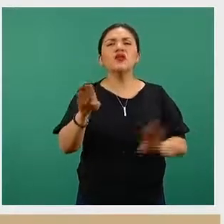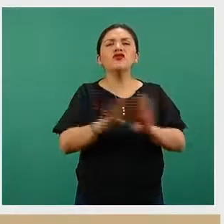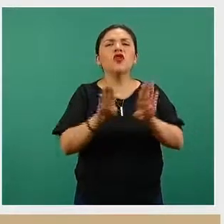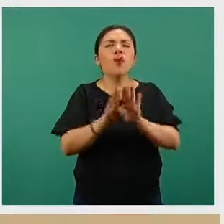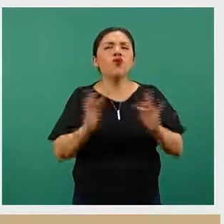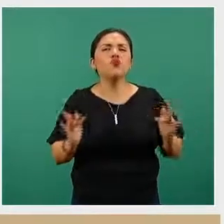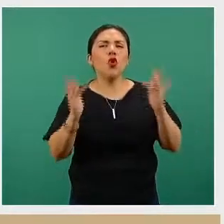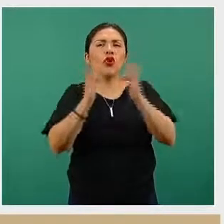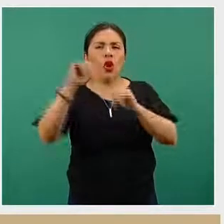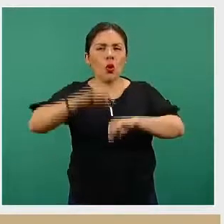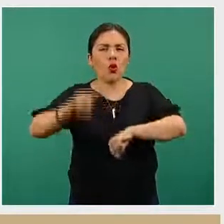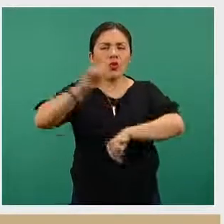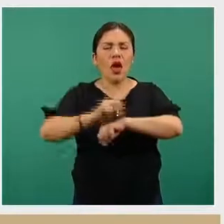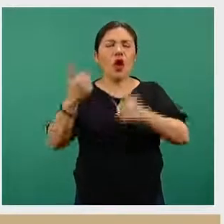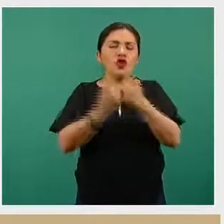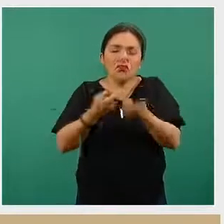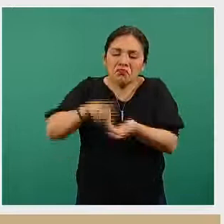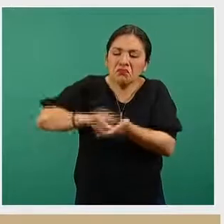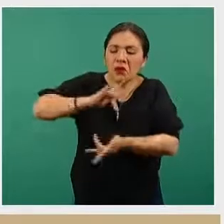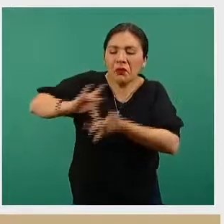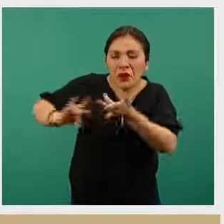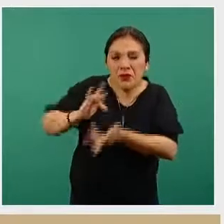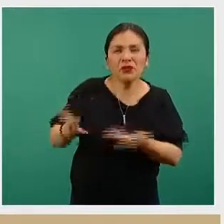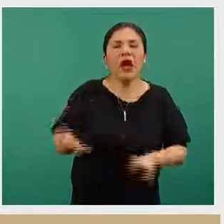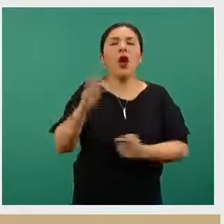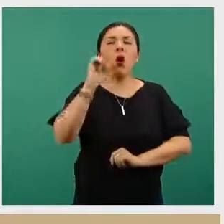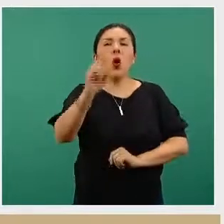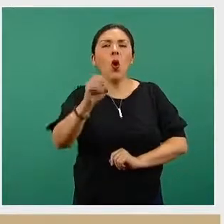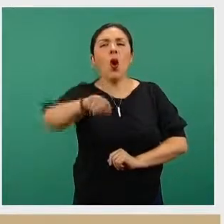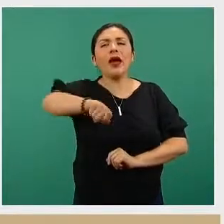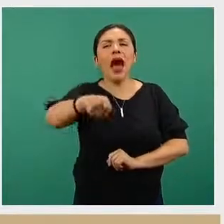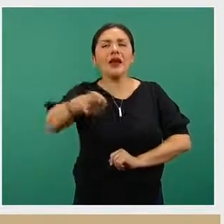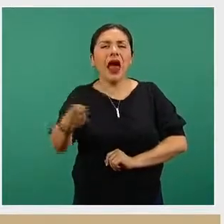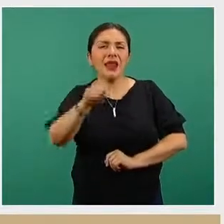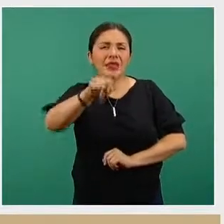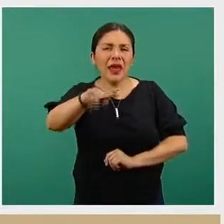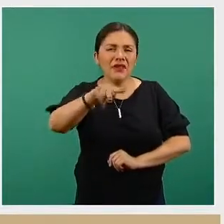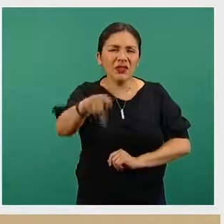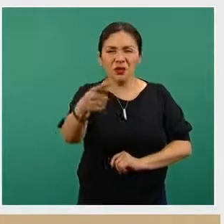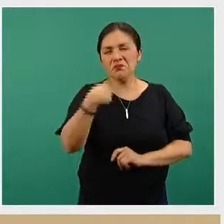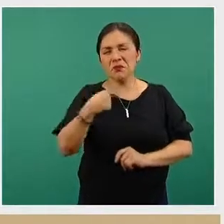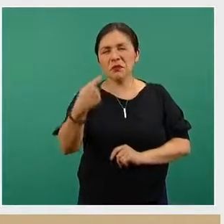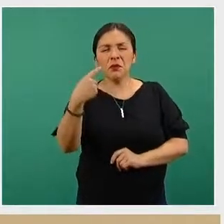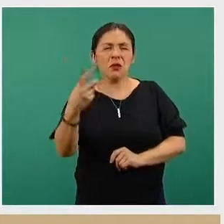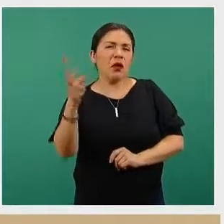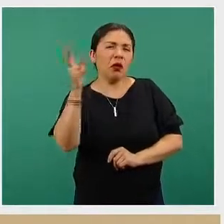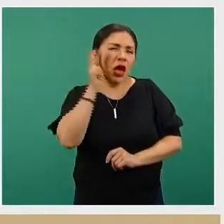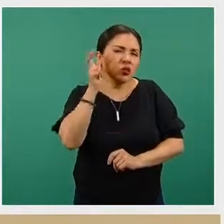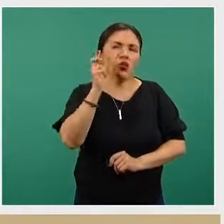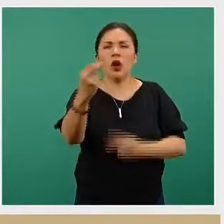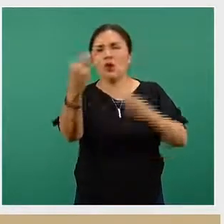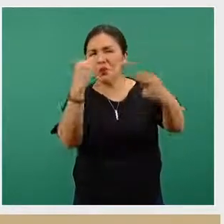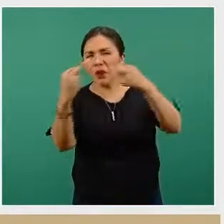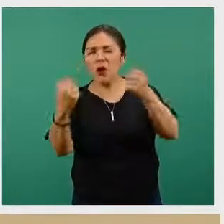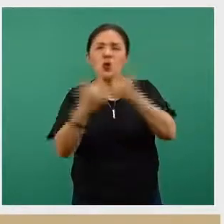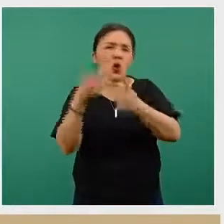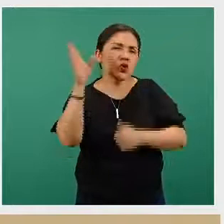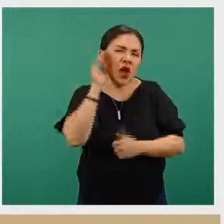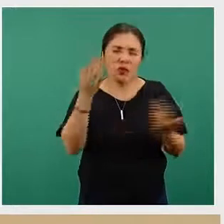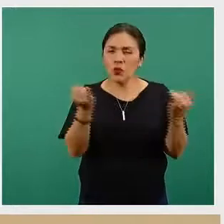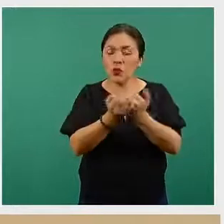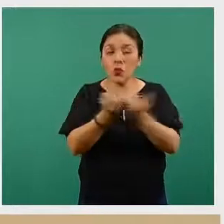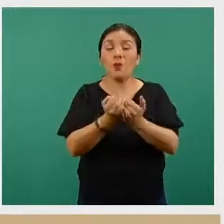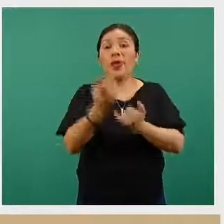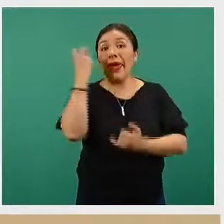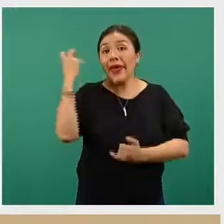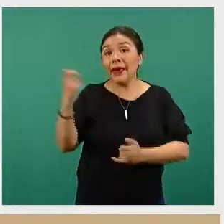de contacto el día de hoy a través de redes sociales, a través de canales televisivos que nos están escuchando a través de la radio. Pues estamos